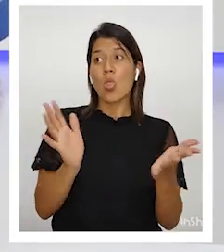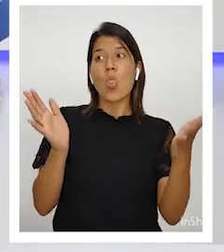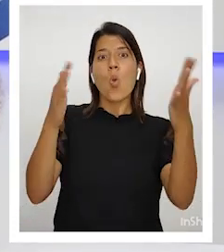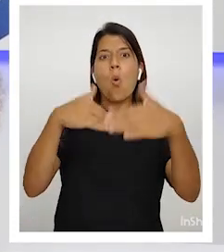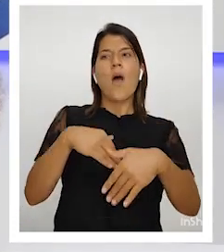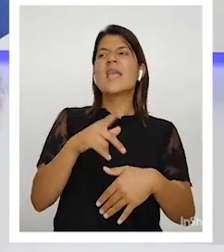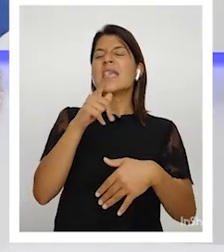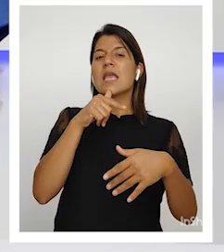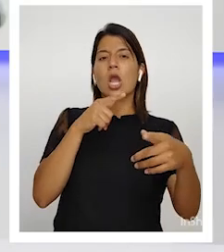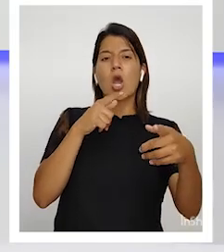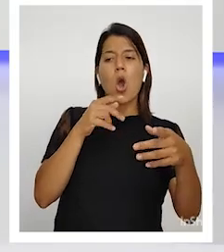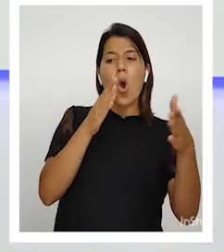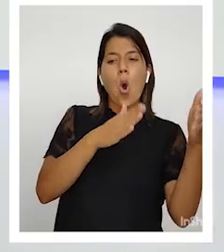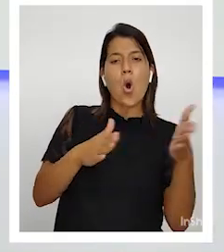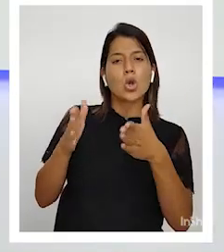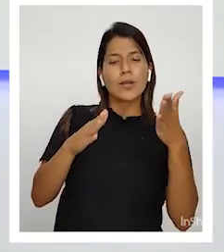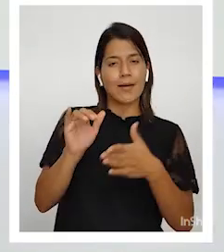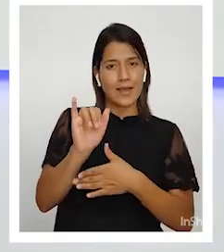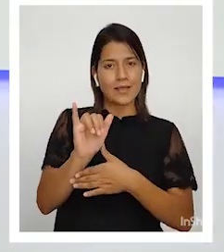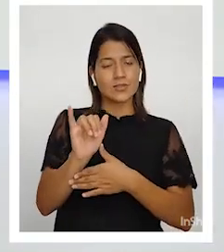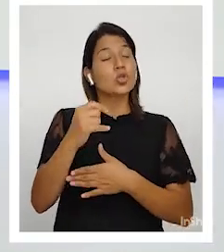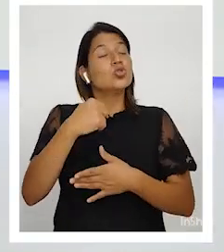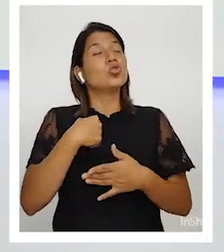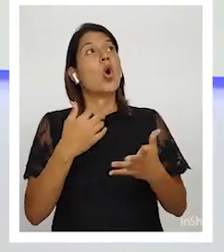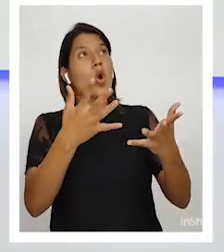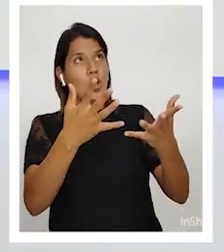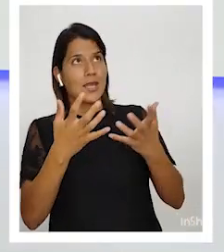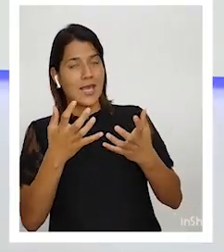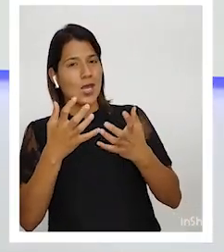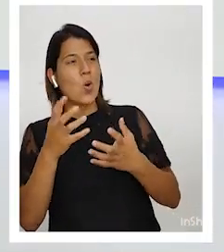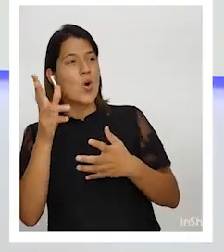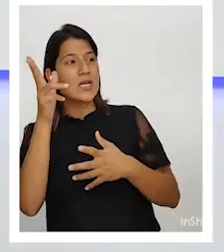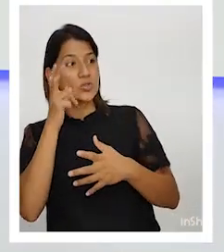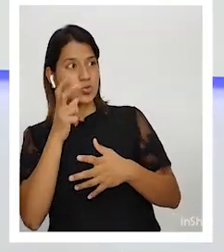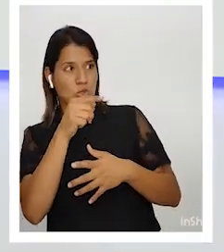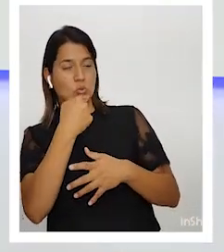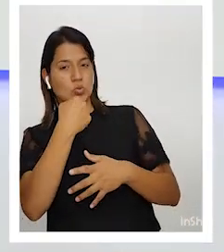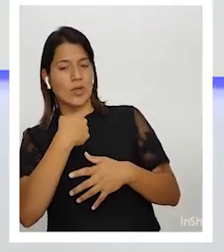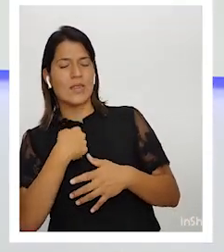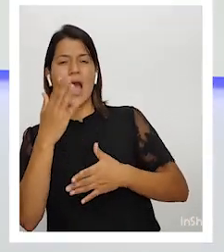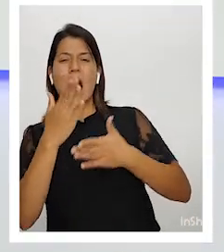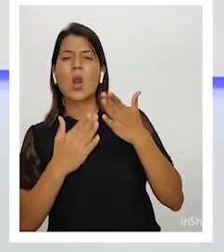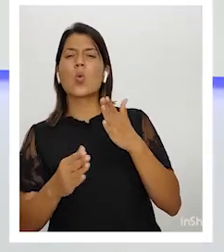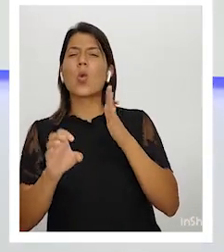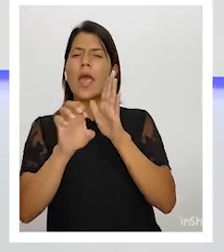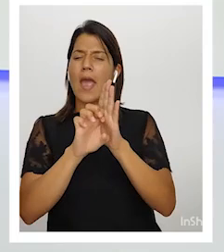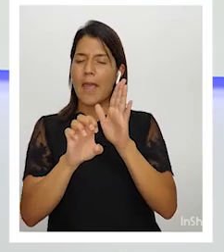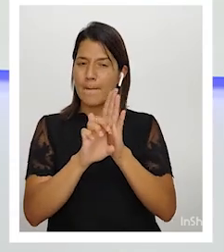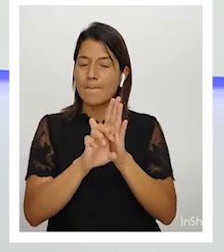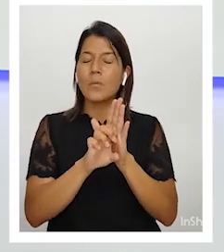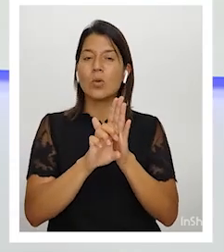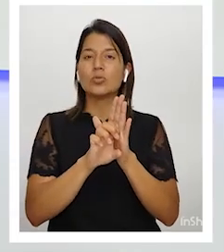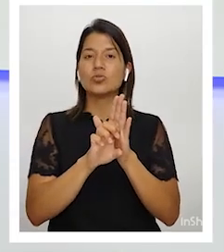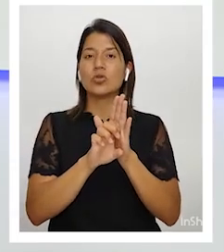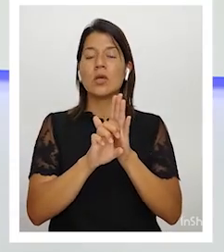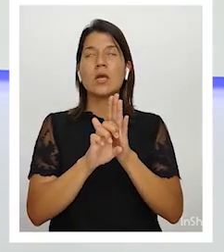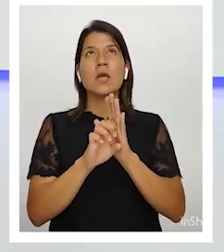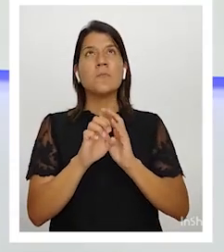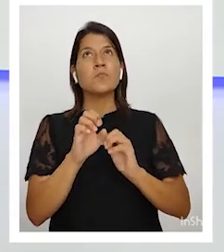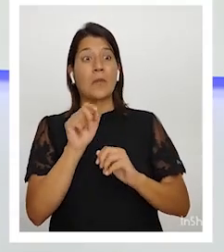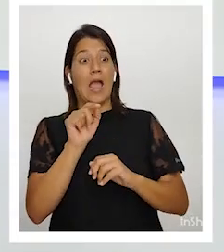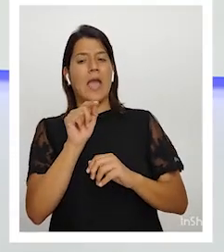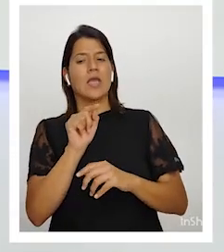Me encantaría escuchar de usted algunos ejemplos en donde usted